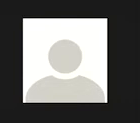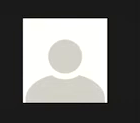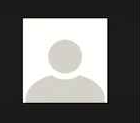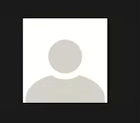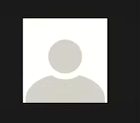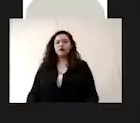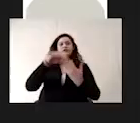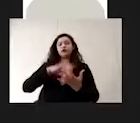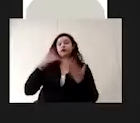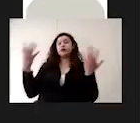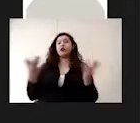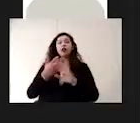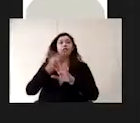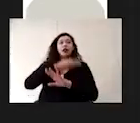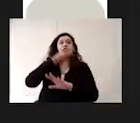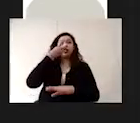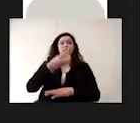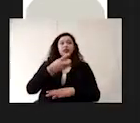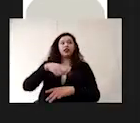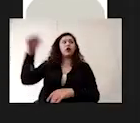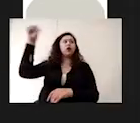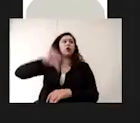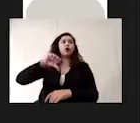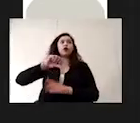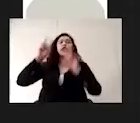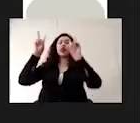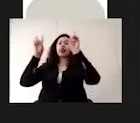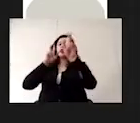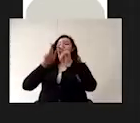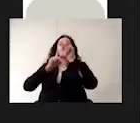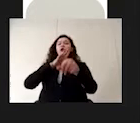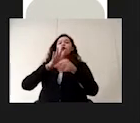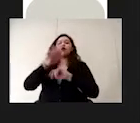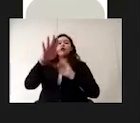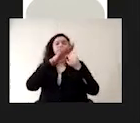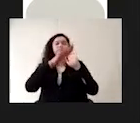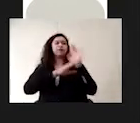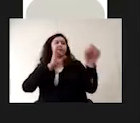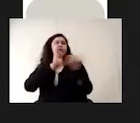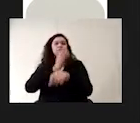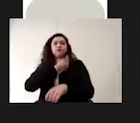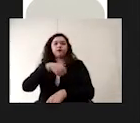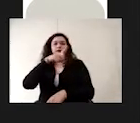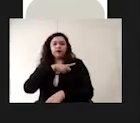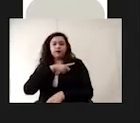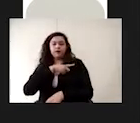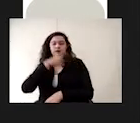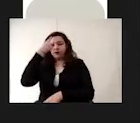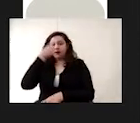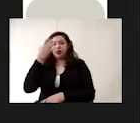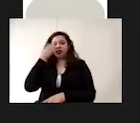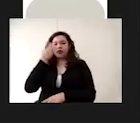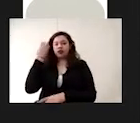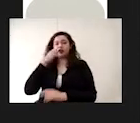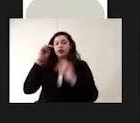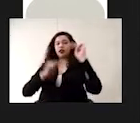Como bien lo comentaban, el día de hoy vamos a abordar el tema medidas de protección a la salud que deberán cumplir las escuelas